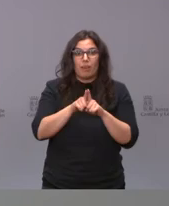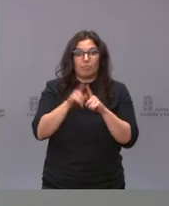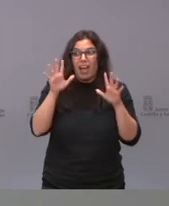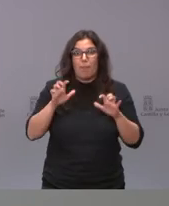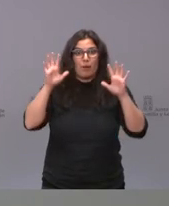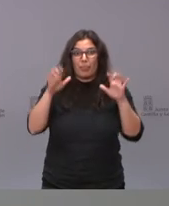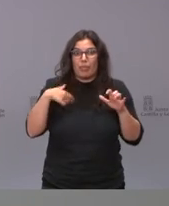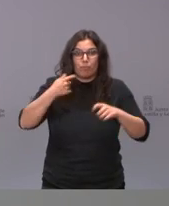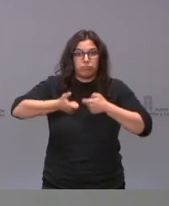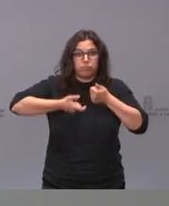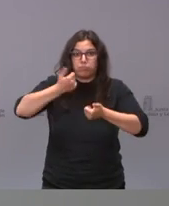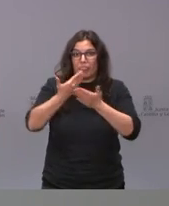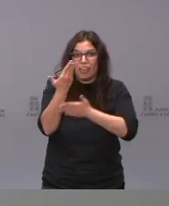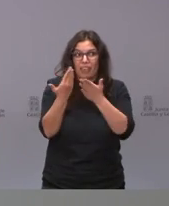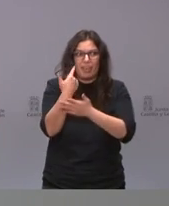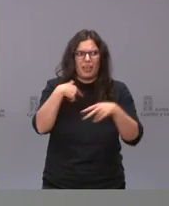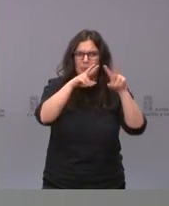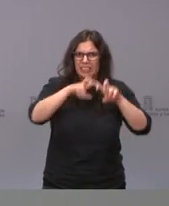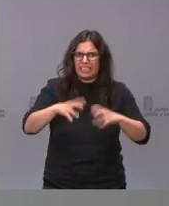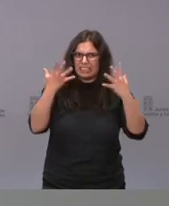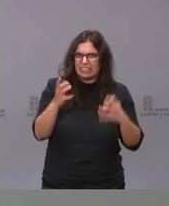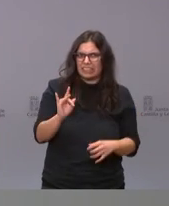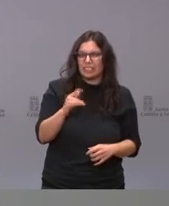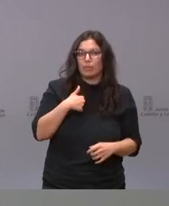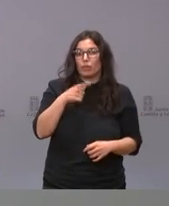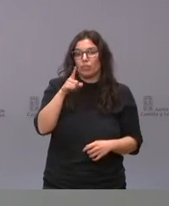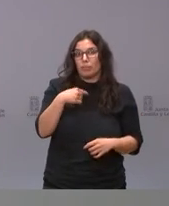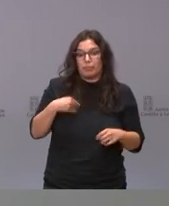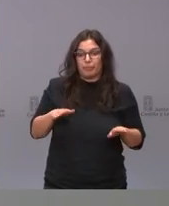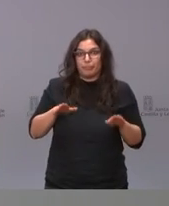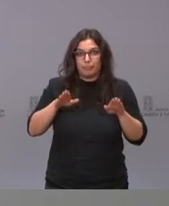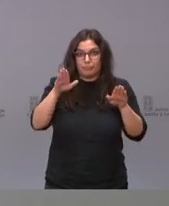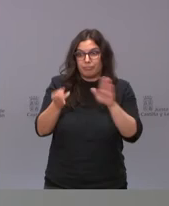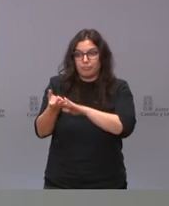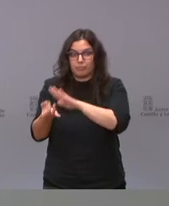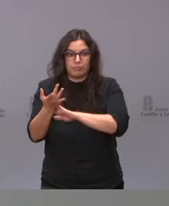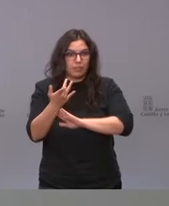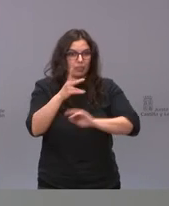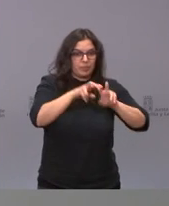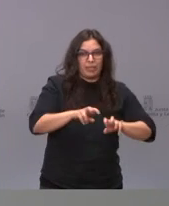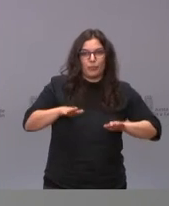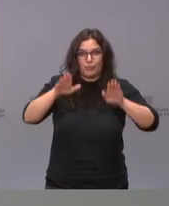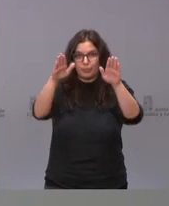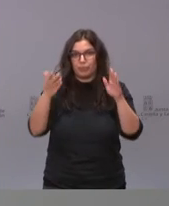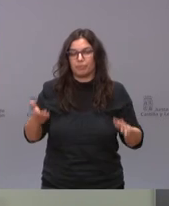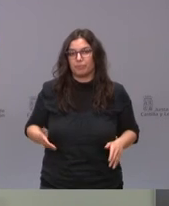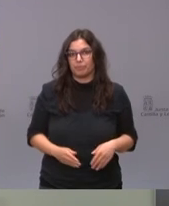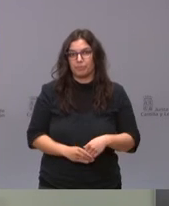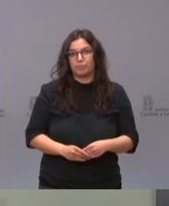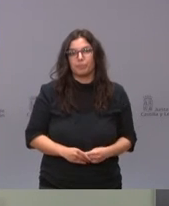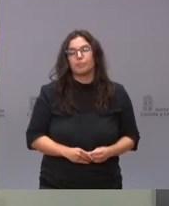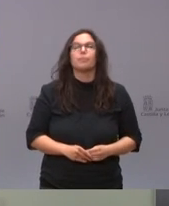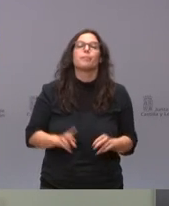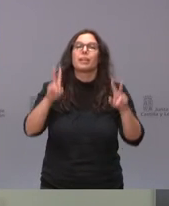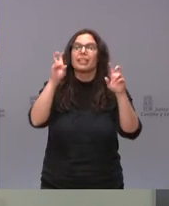está investigando mucho pero se está haciendo casi al mismo tiempo que se están produciendo las pandemias sobre el